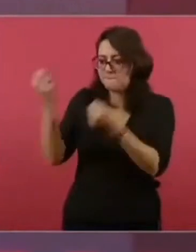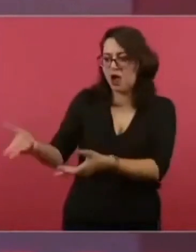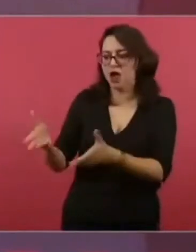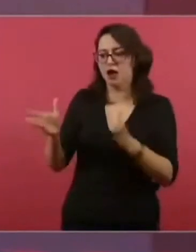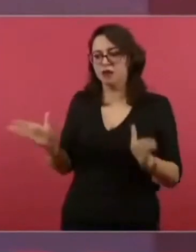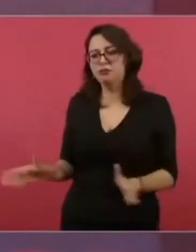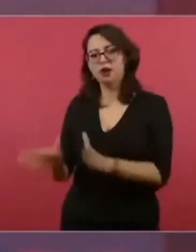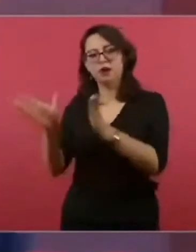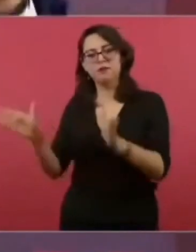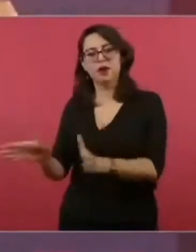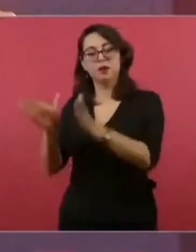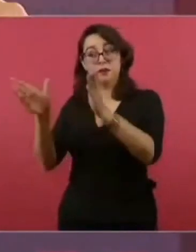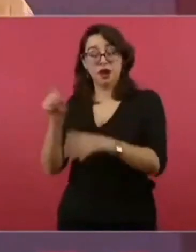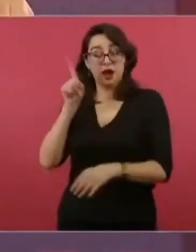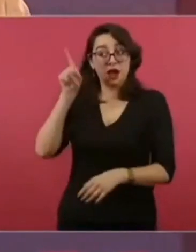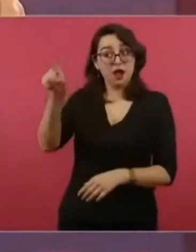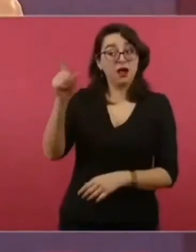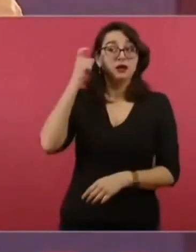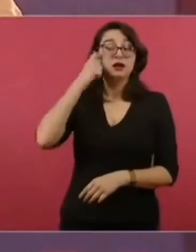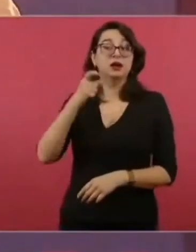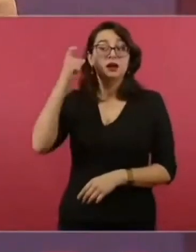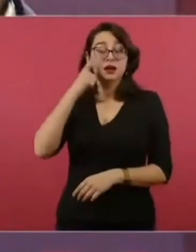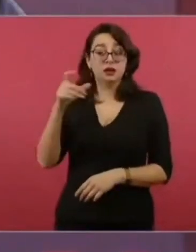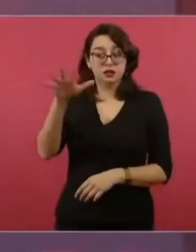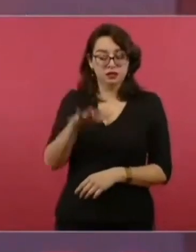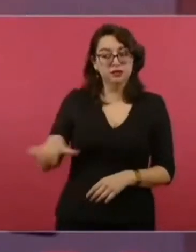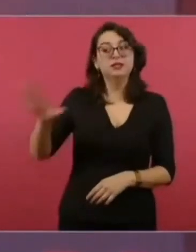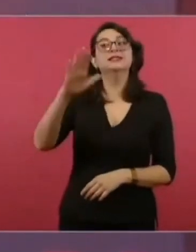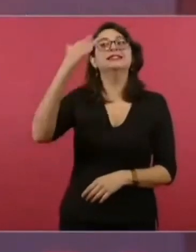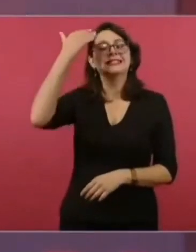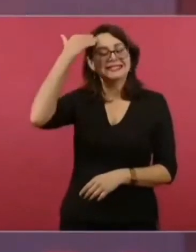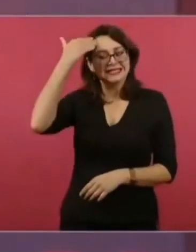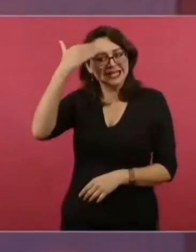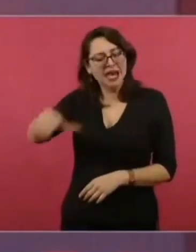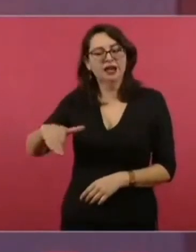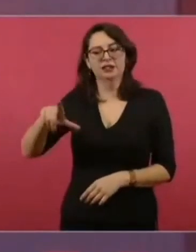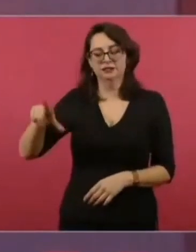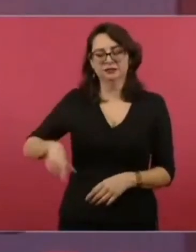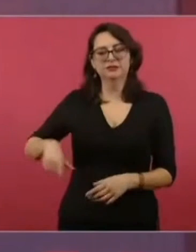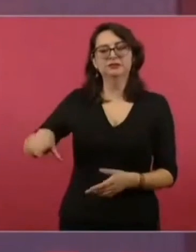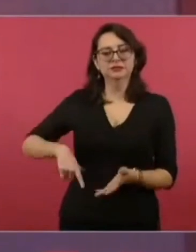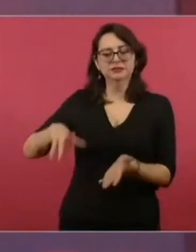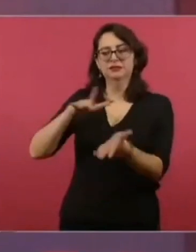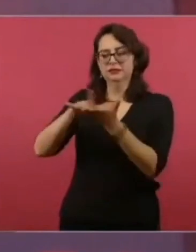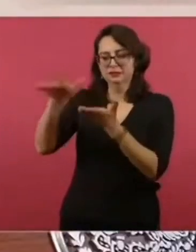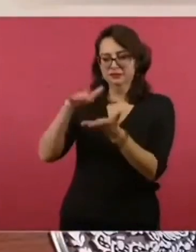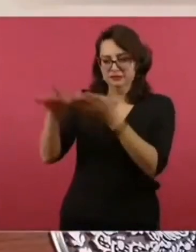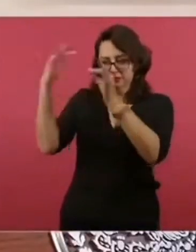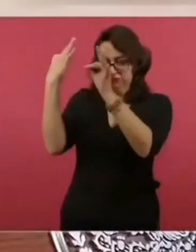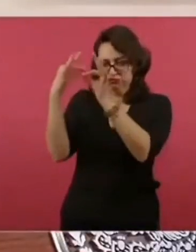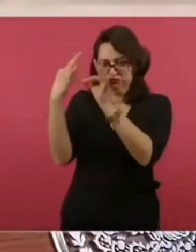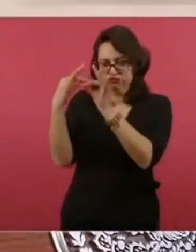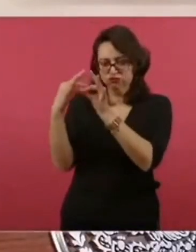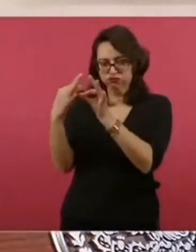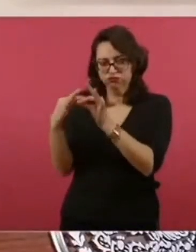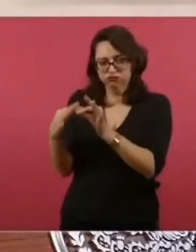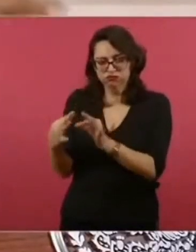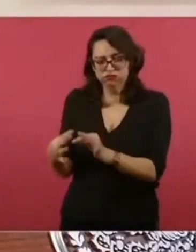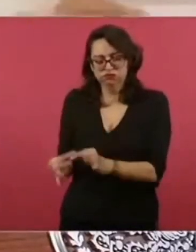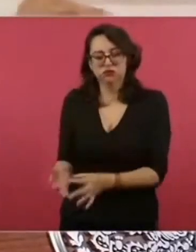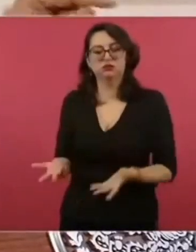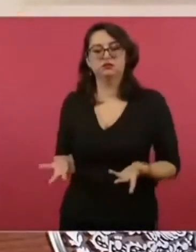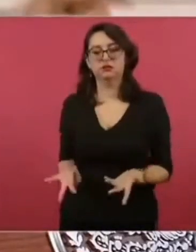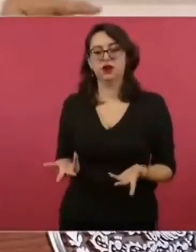Ahí, en Guerrero, es donde más